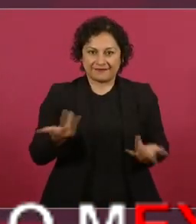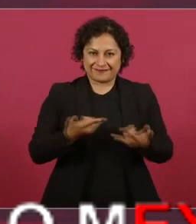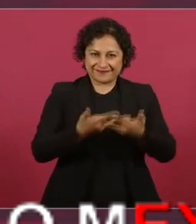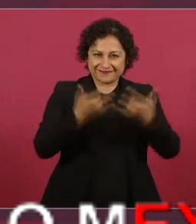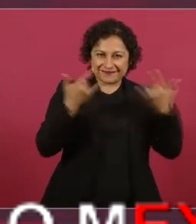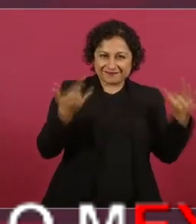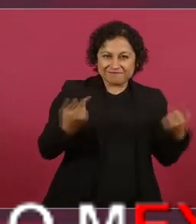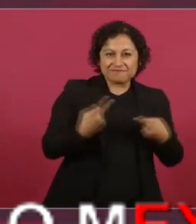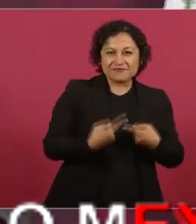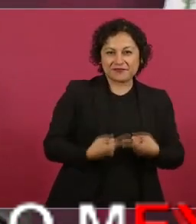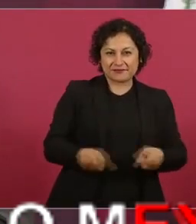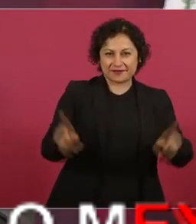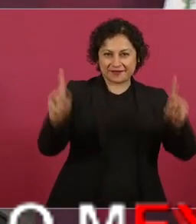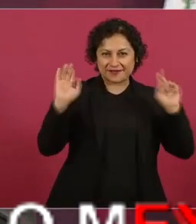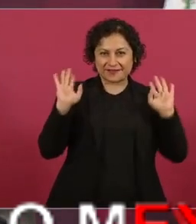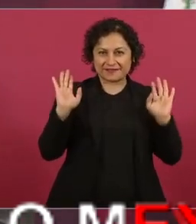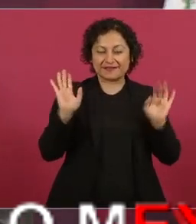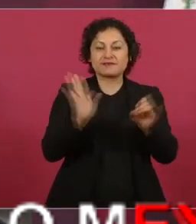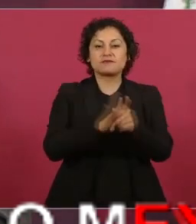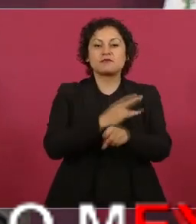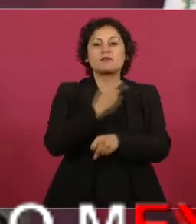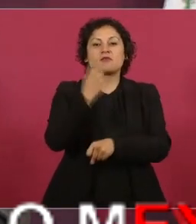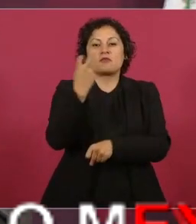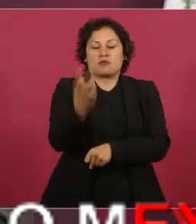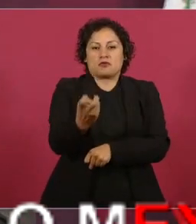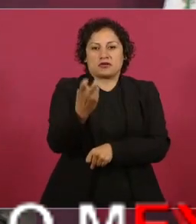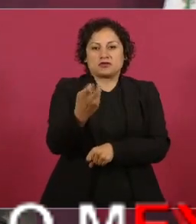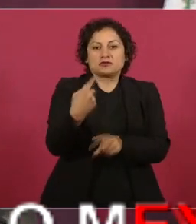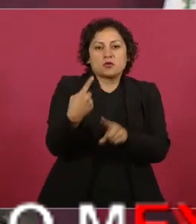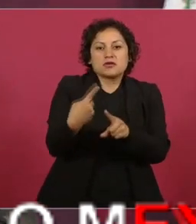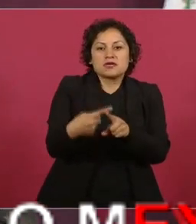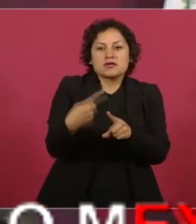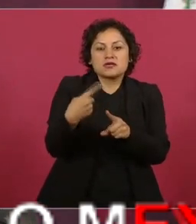el padre de nuestra patria Miguel Hidalgo